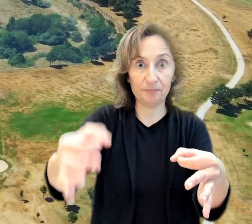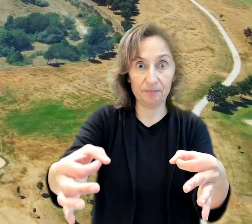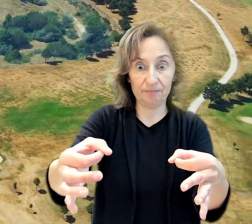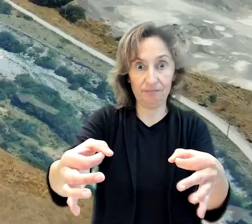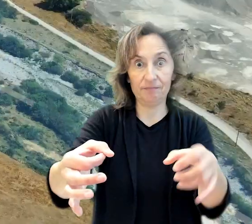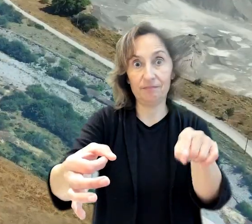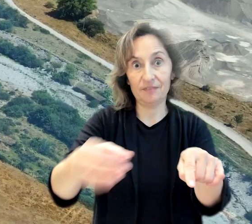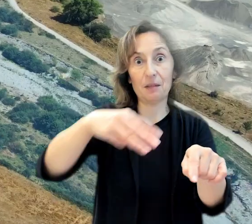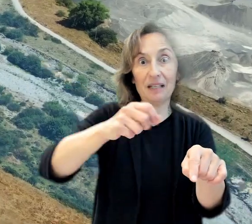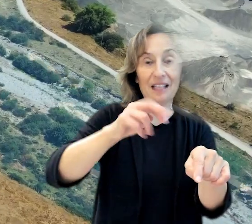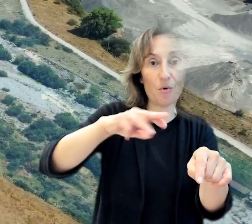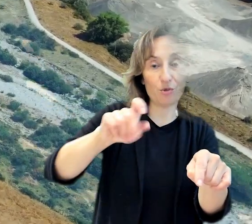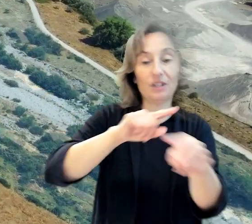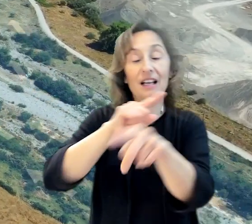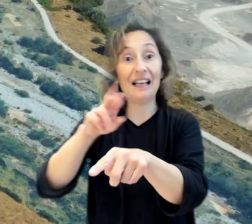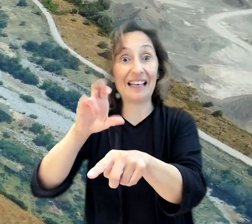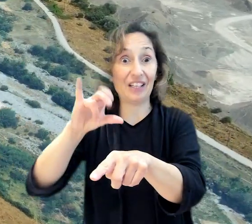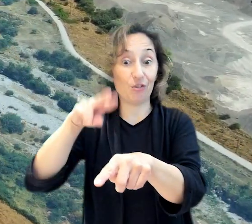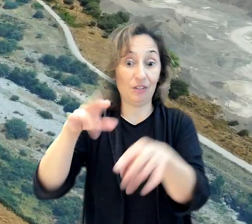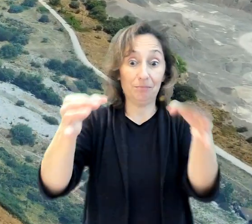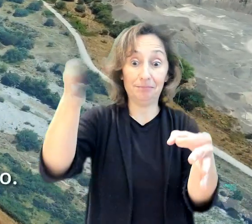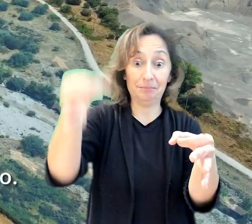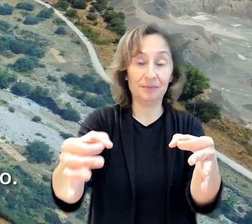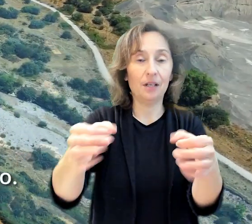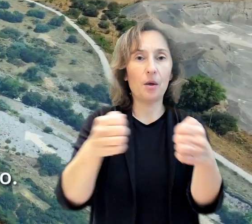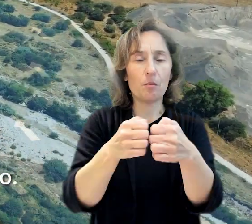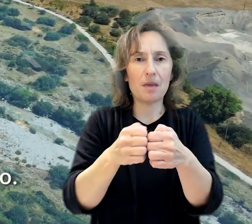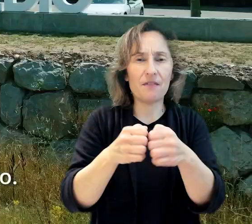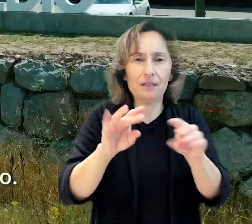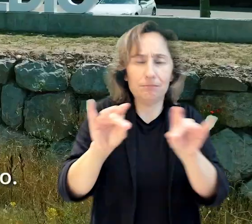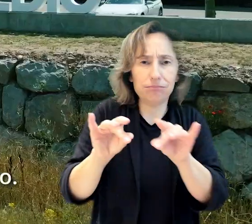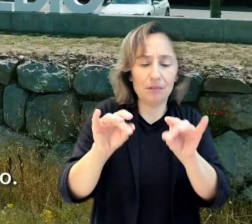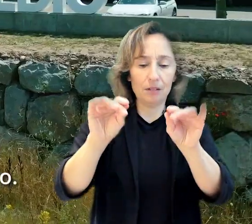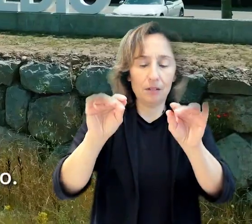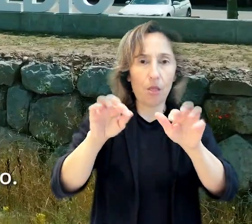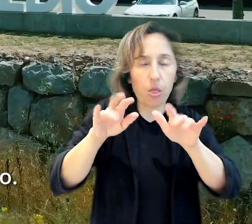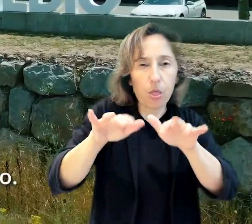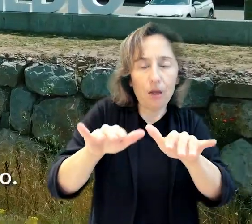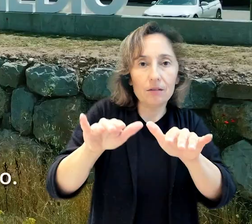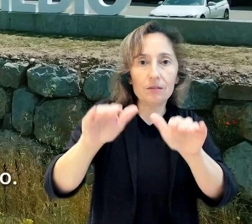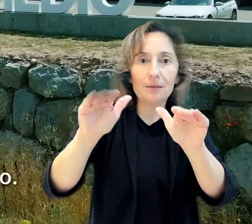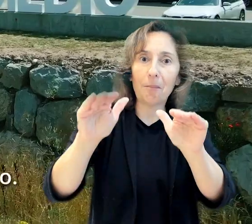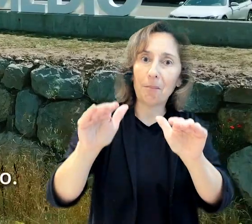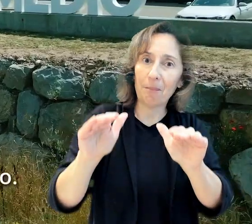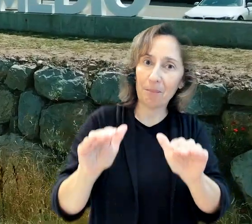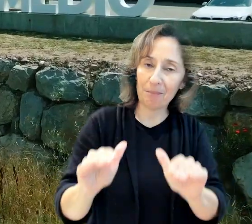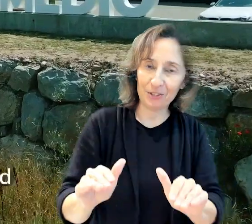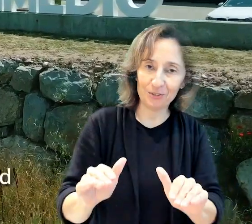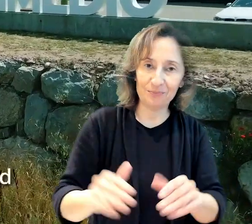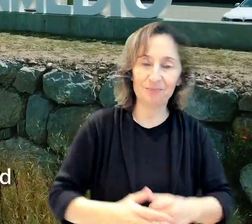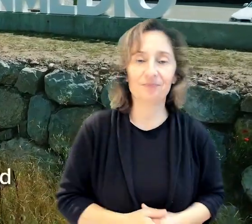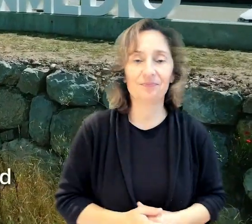tramo urbano de aguas abajo, de mata morosa y rinosa, va a ser muy inferior a lo que hasta la fecha estaba produciendo.